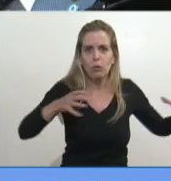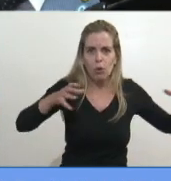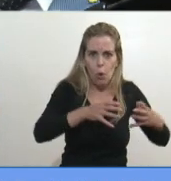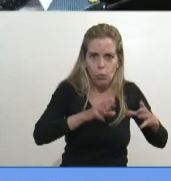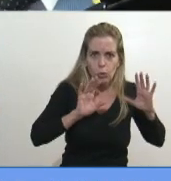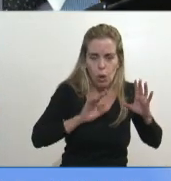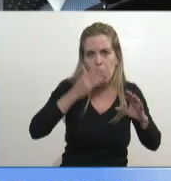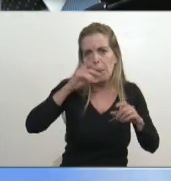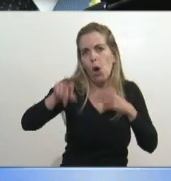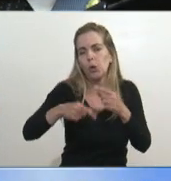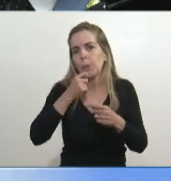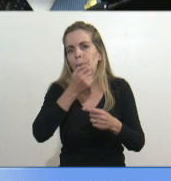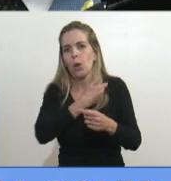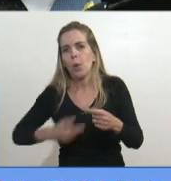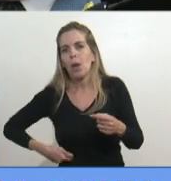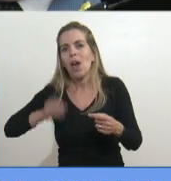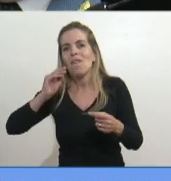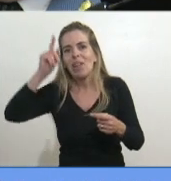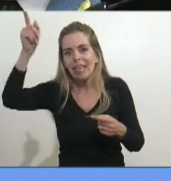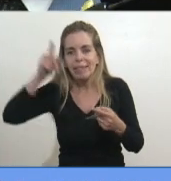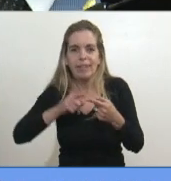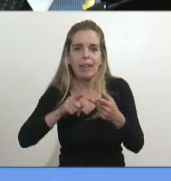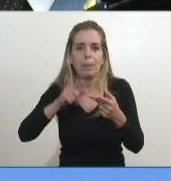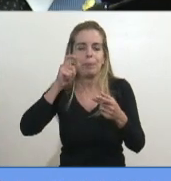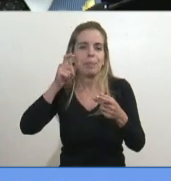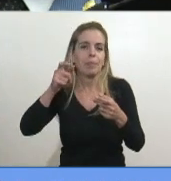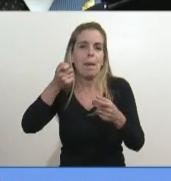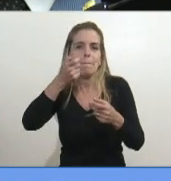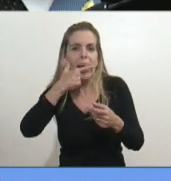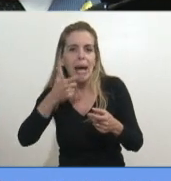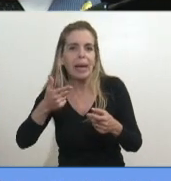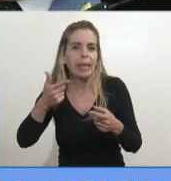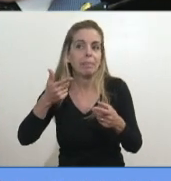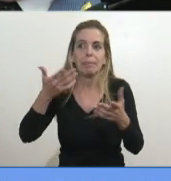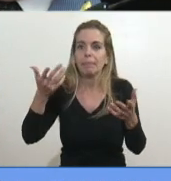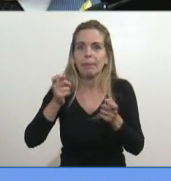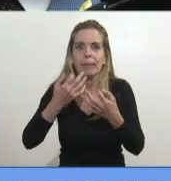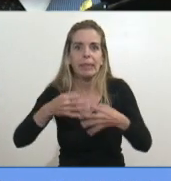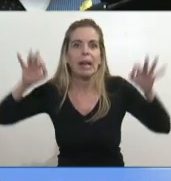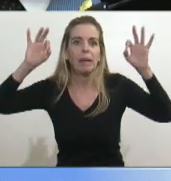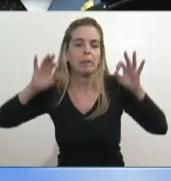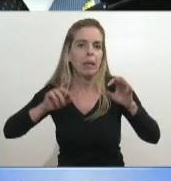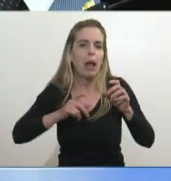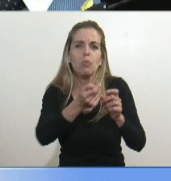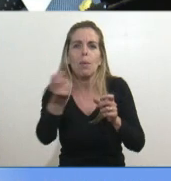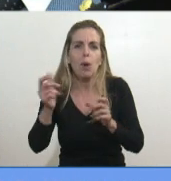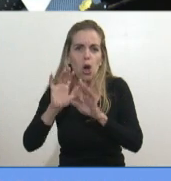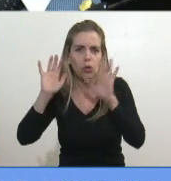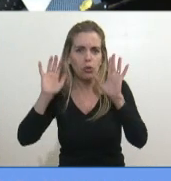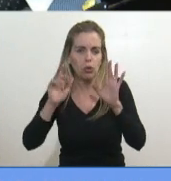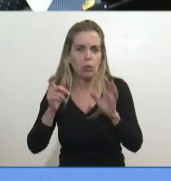Bolsonaro, la estrategia de Macri, salve, sé quien pueda, esa es la estrategia. Y después